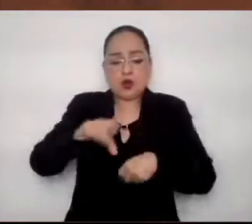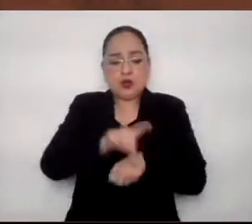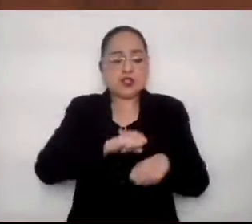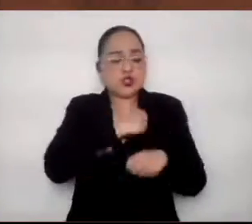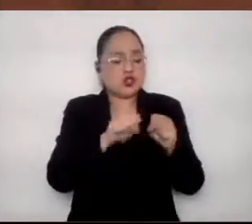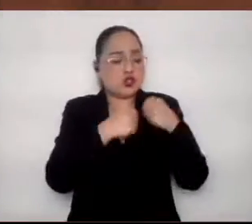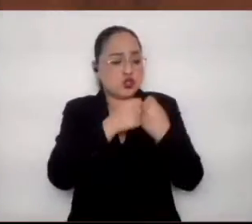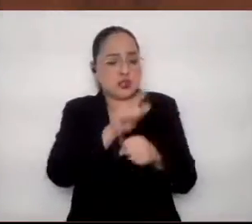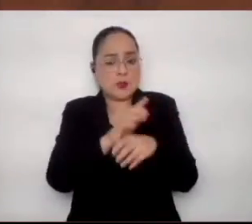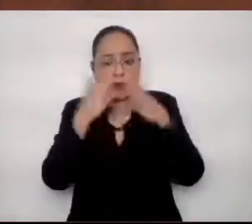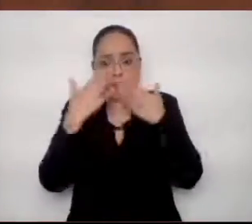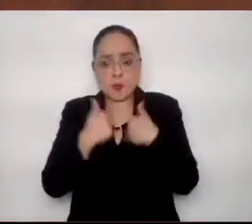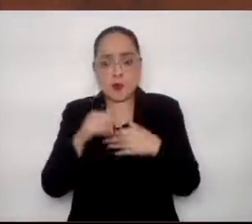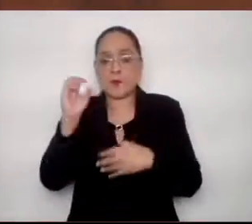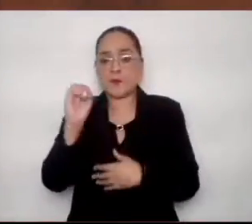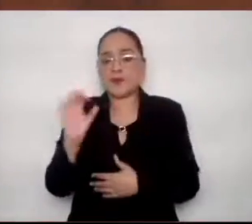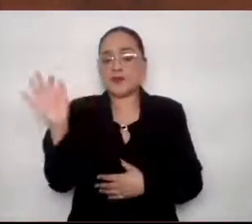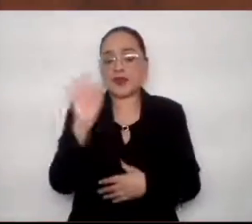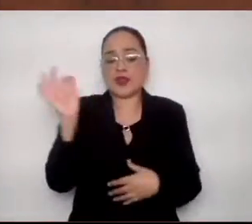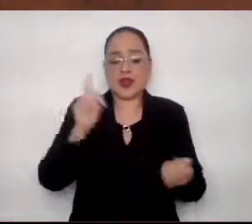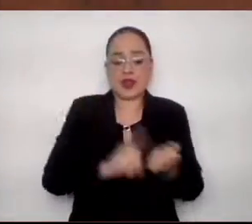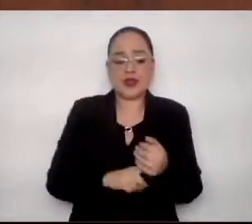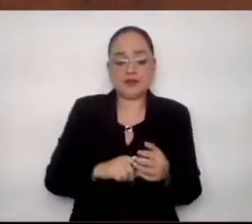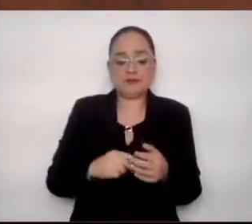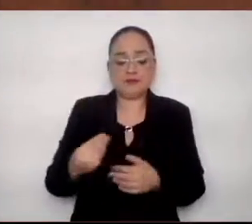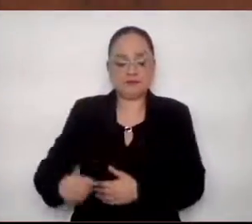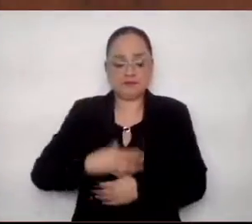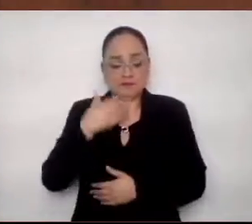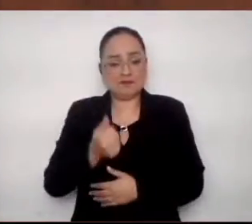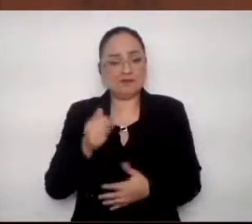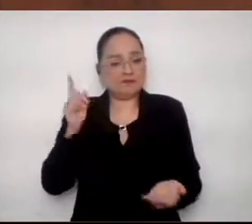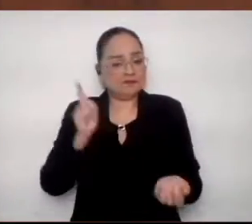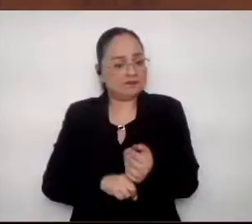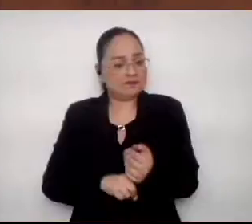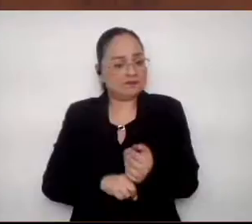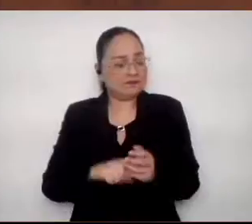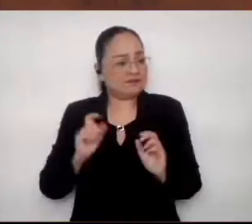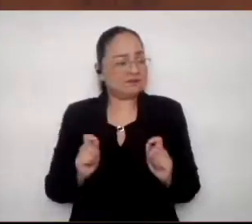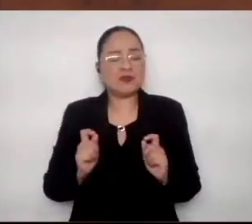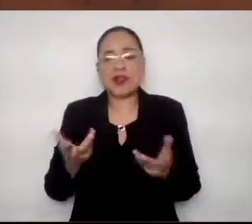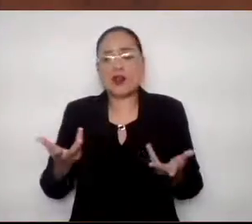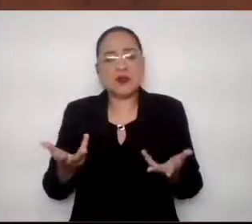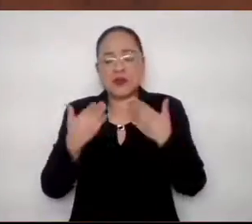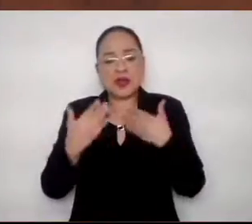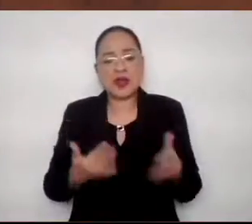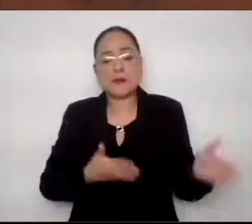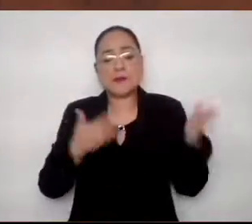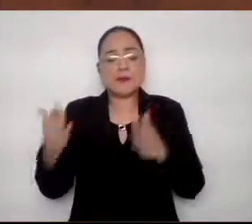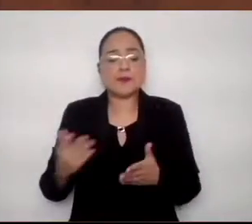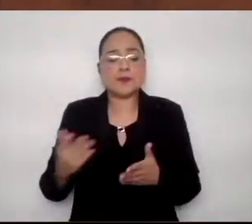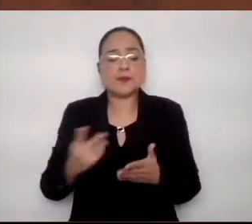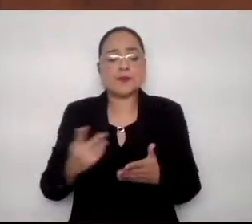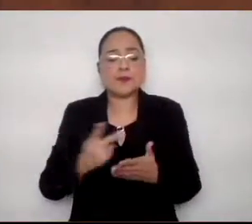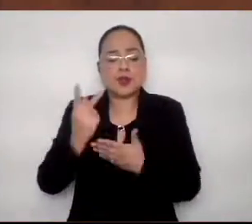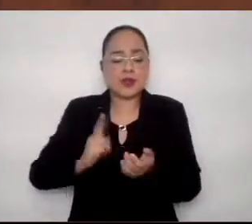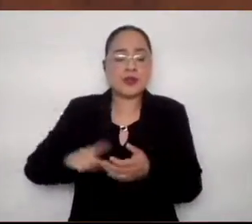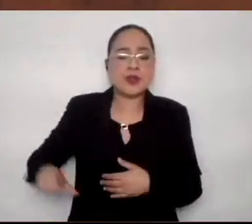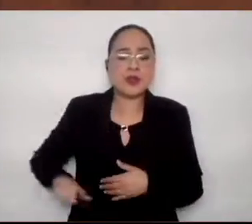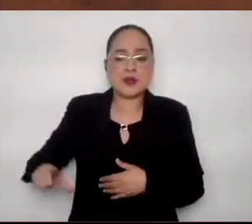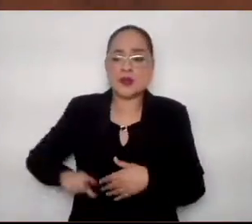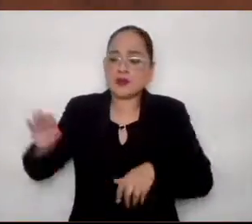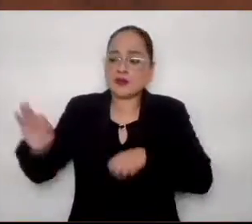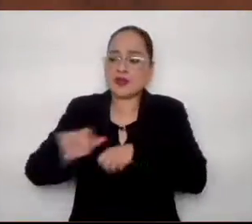una ausencia de un estado de bienestar. Esto sumado a la errada política pública implementada por el gobierno federal que